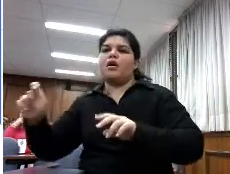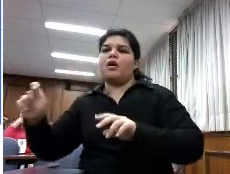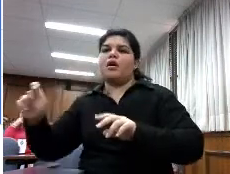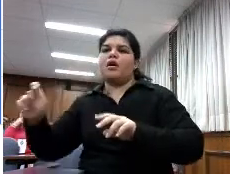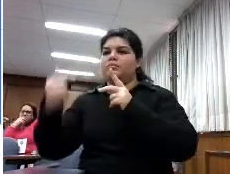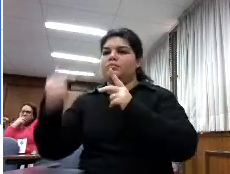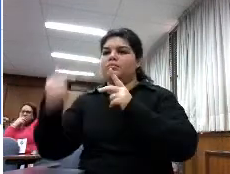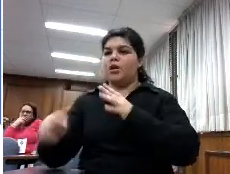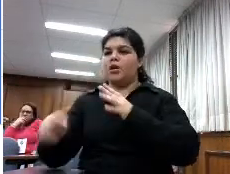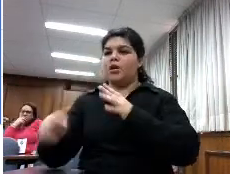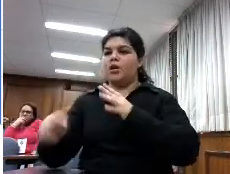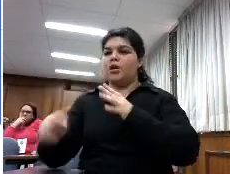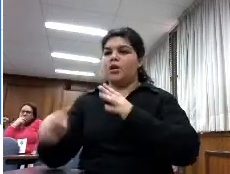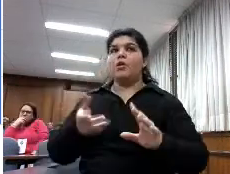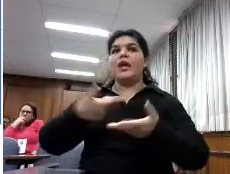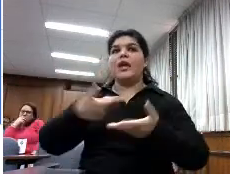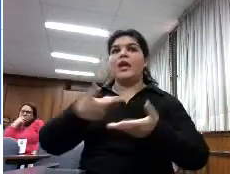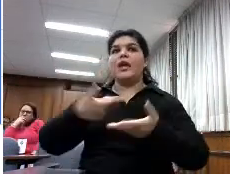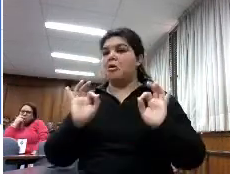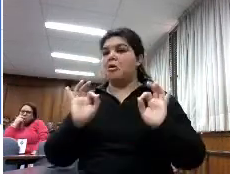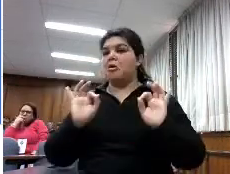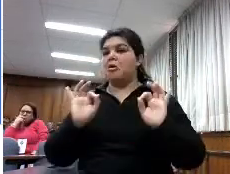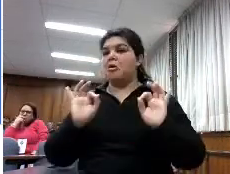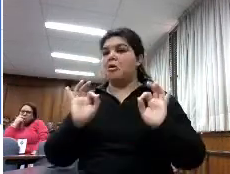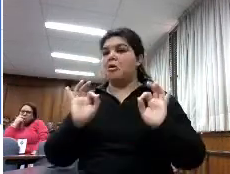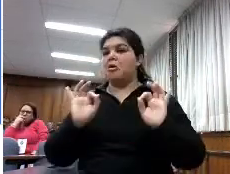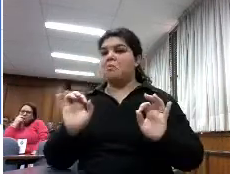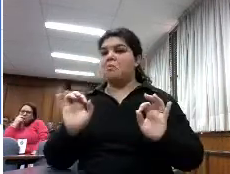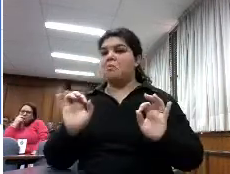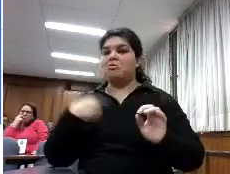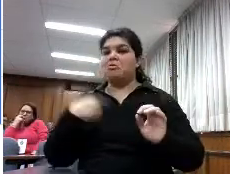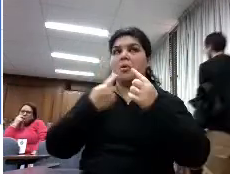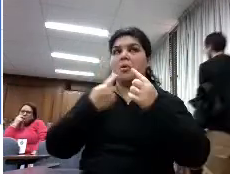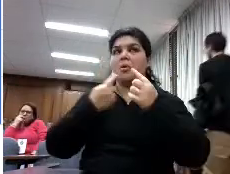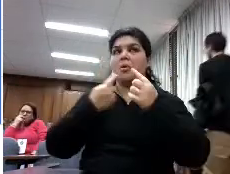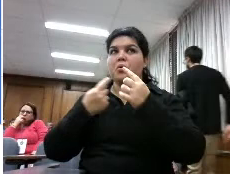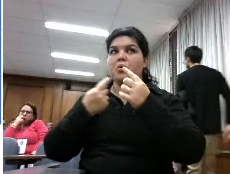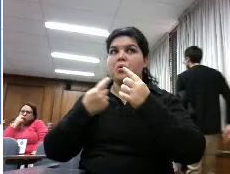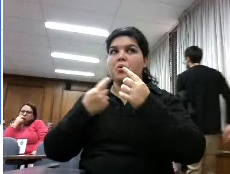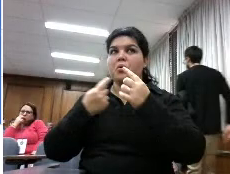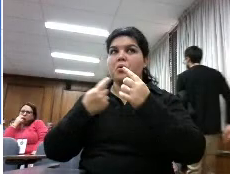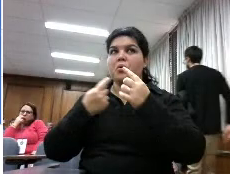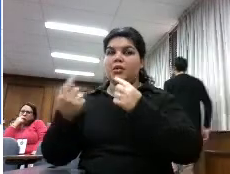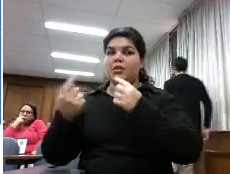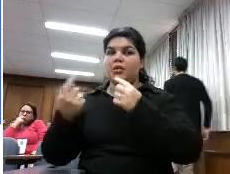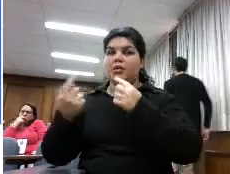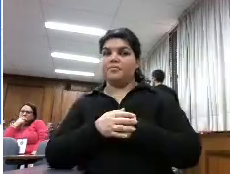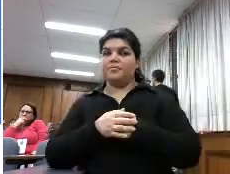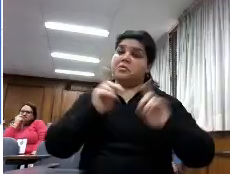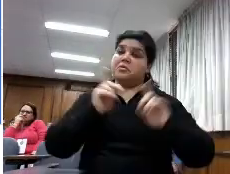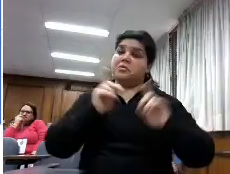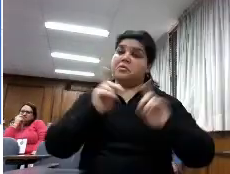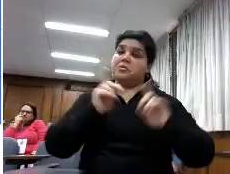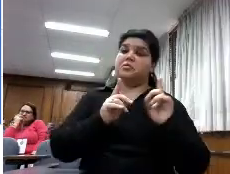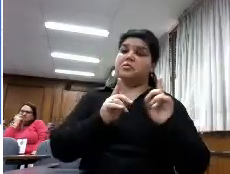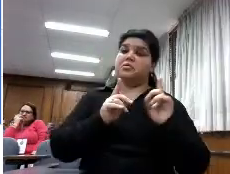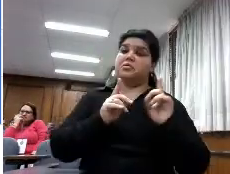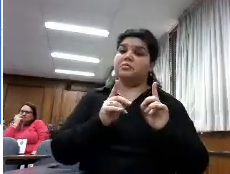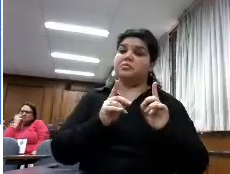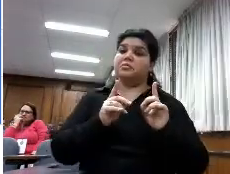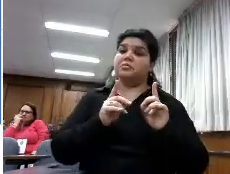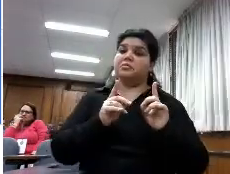generales sobre los que les preguntábamos tienen hay preferencias en unas cuestiones hacia el libro papel